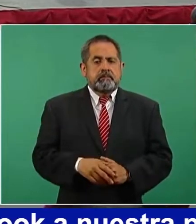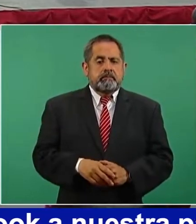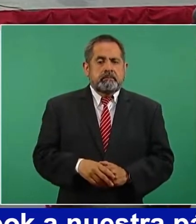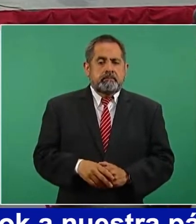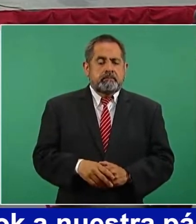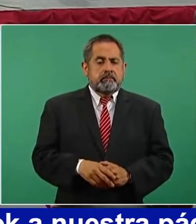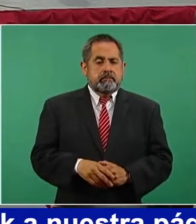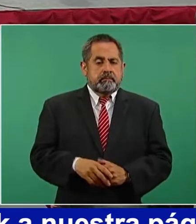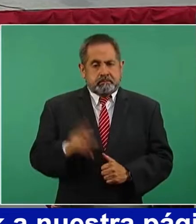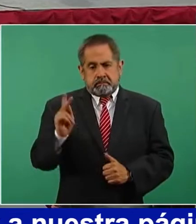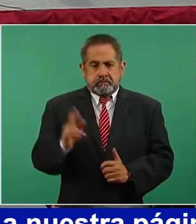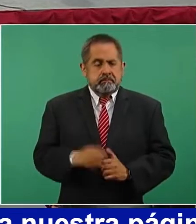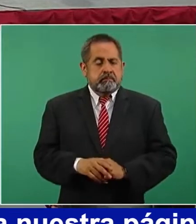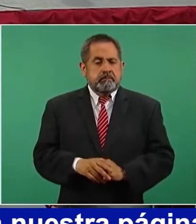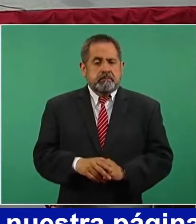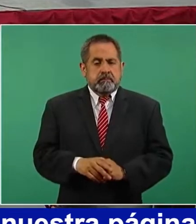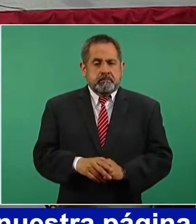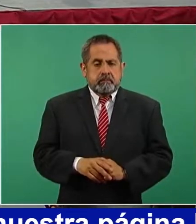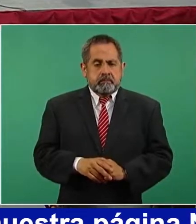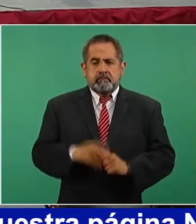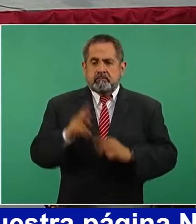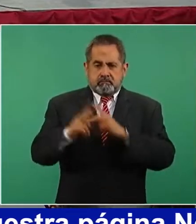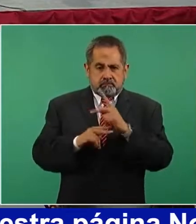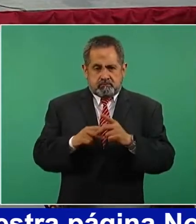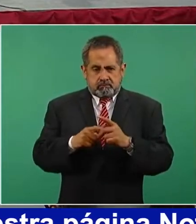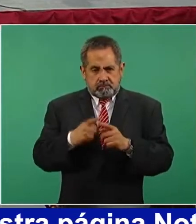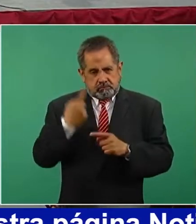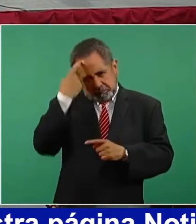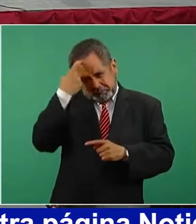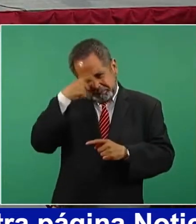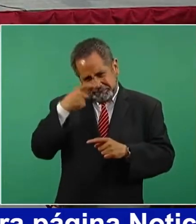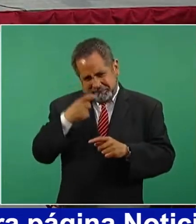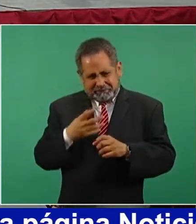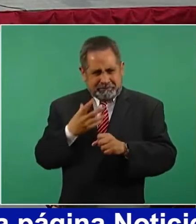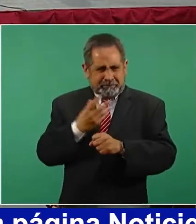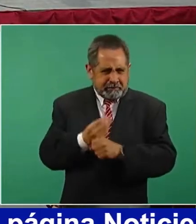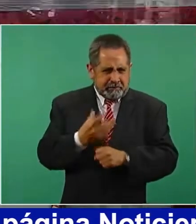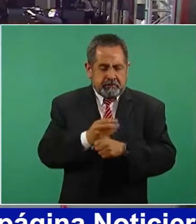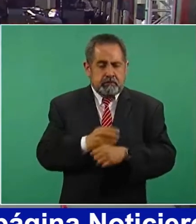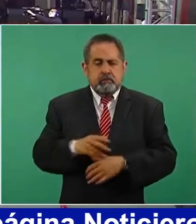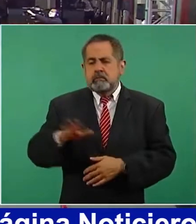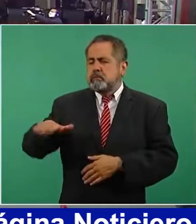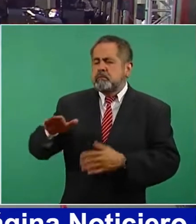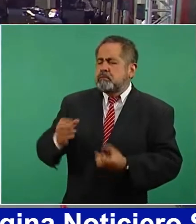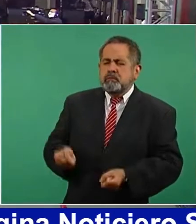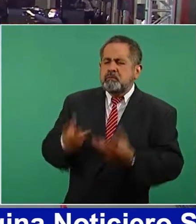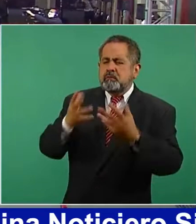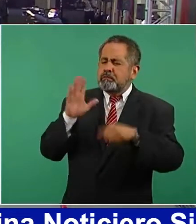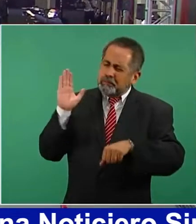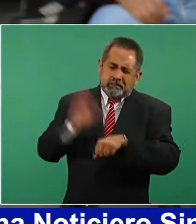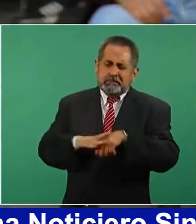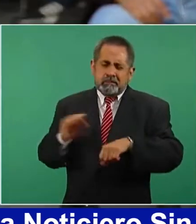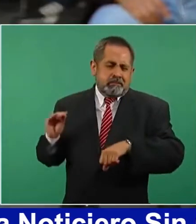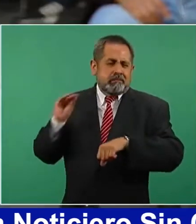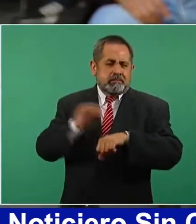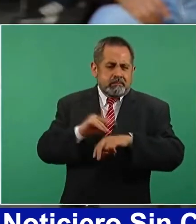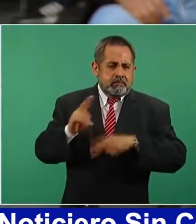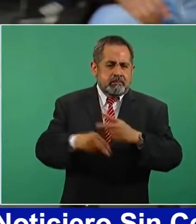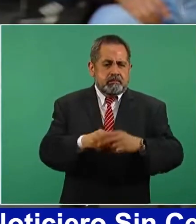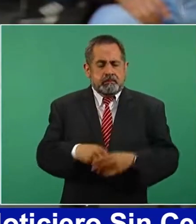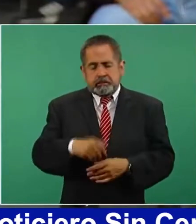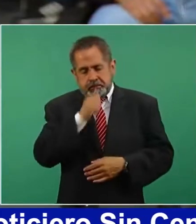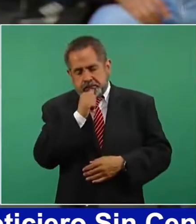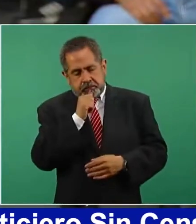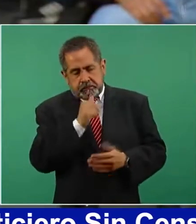Pero vamos a reforzar más. ¿No tienen todavía el dato de cuántos más van a mandar para estos dos estados?